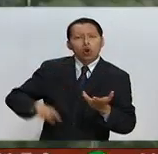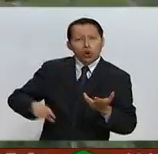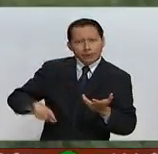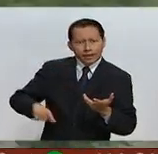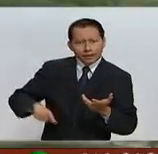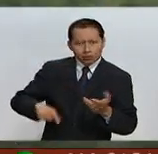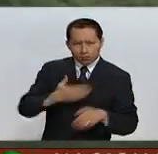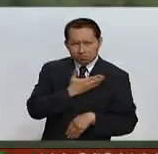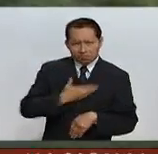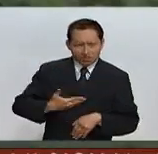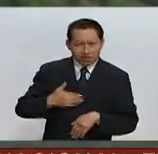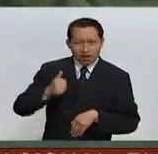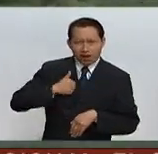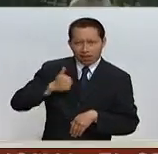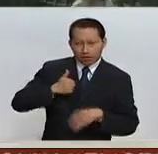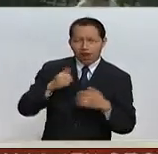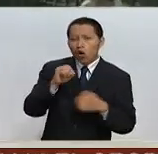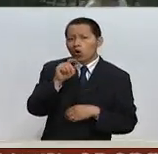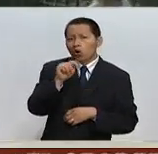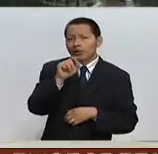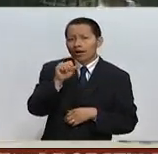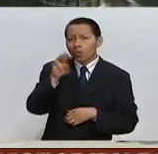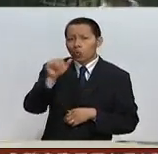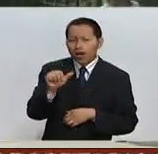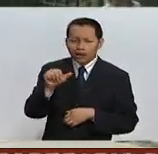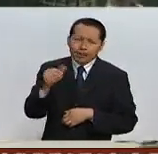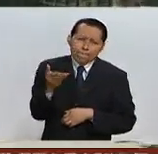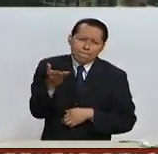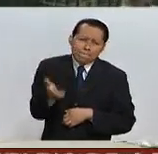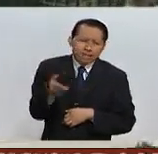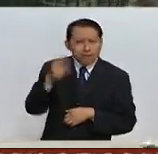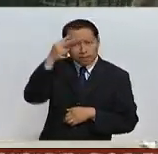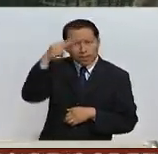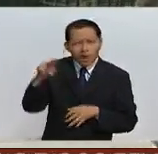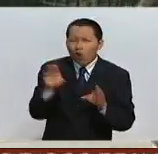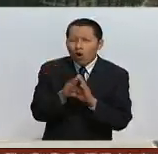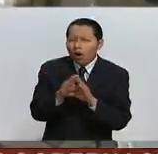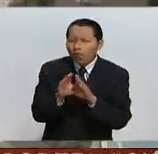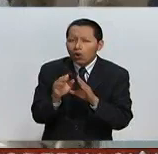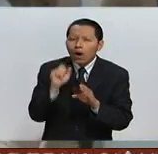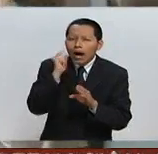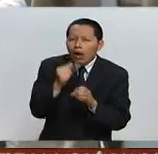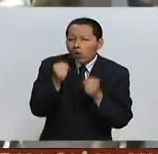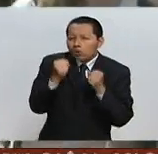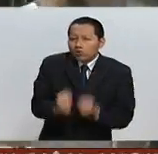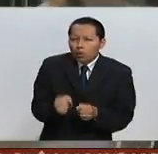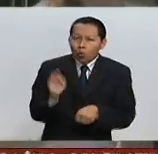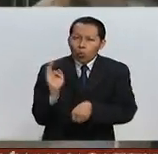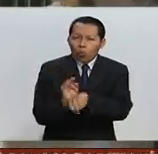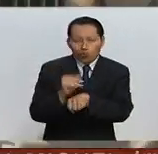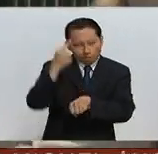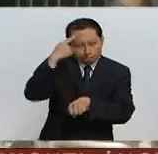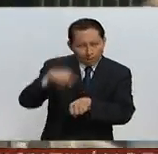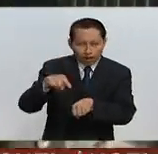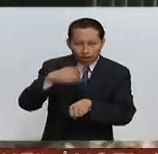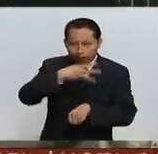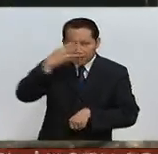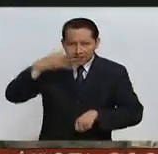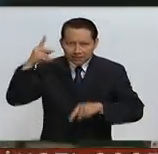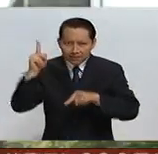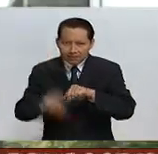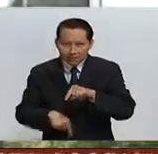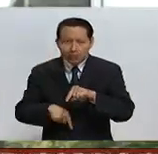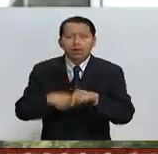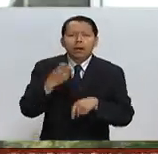primer ministro Justine Trudeau, Ottawa, pedirá garantías de México en el levantamiento de las restricciones de visado. Esta decisión podría ser